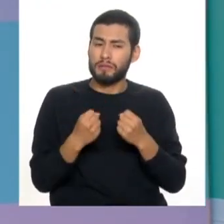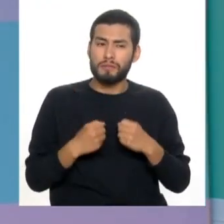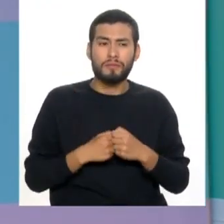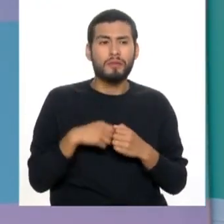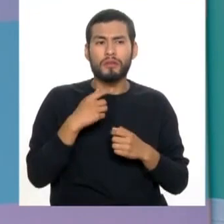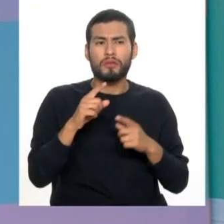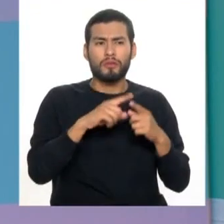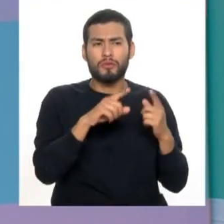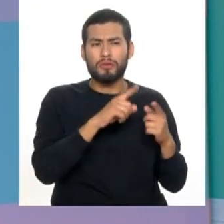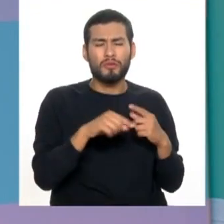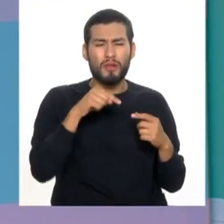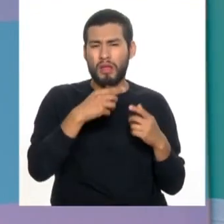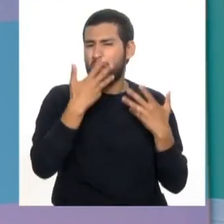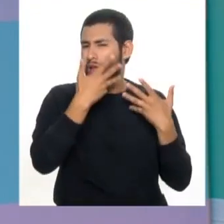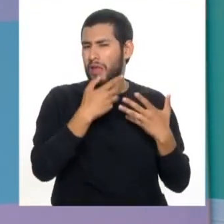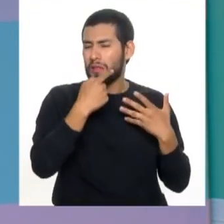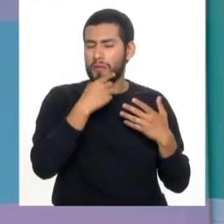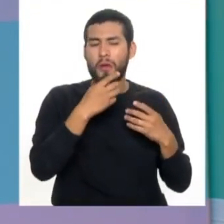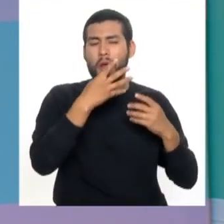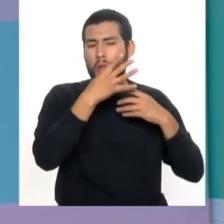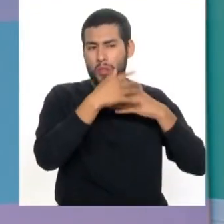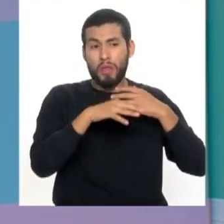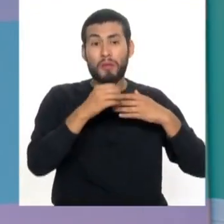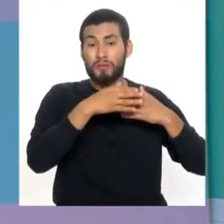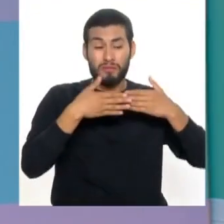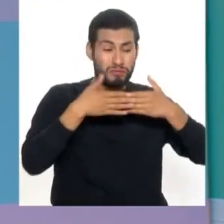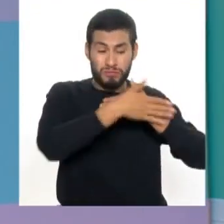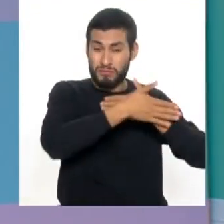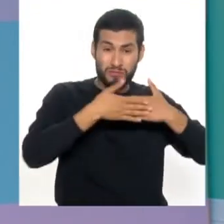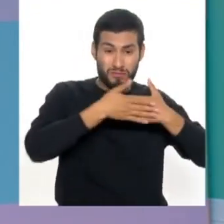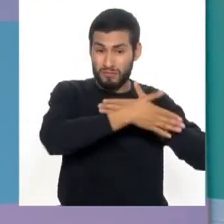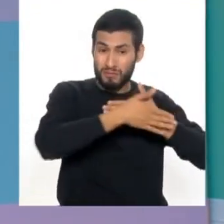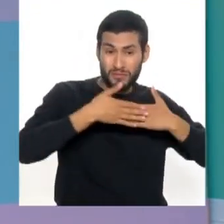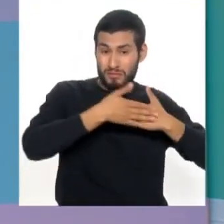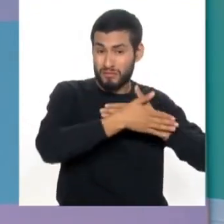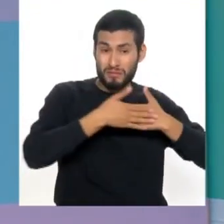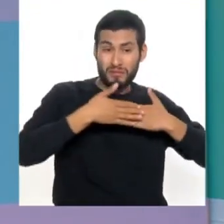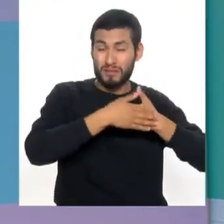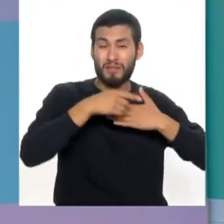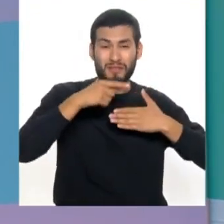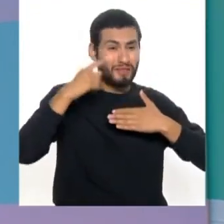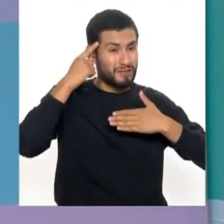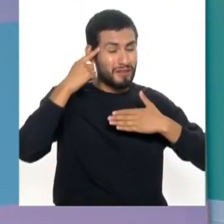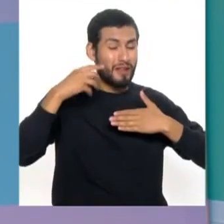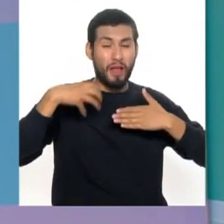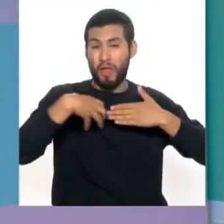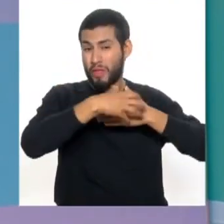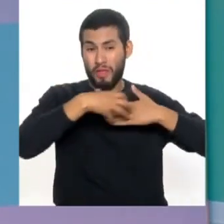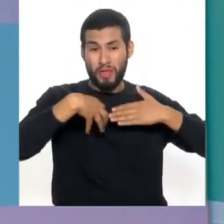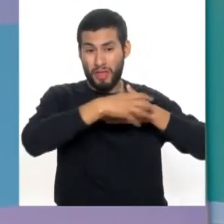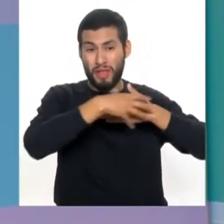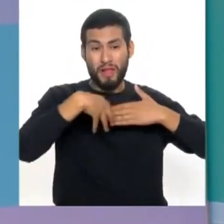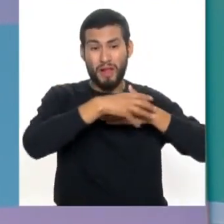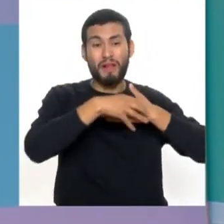eliminamos los residuos que están entre los dientes. Porque al hacer esta técnica horizontal, que muchos lo hacemos de forma mecánica,